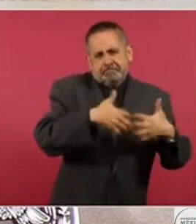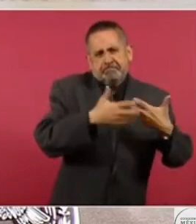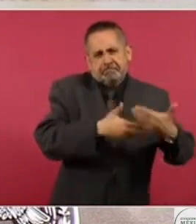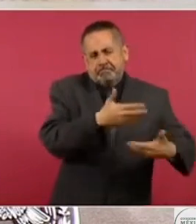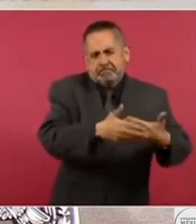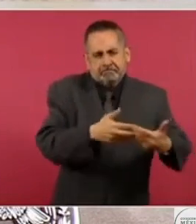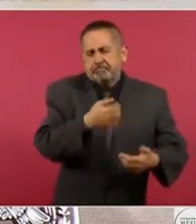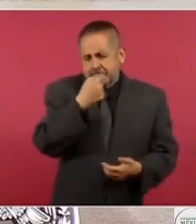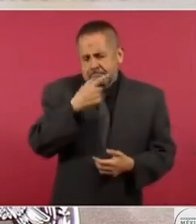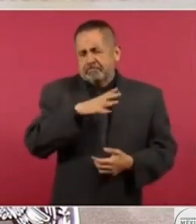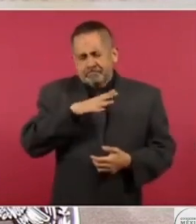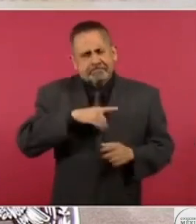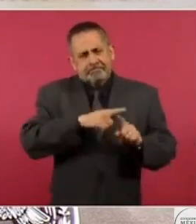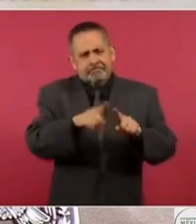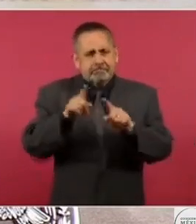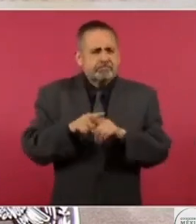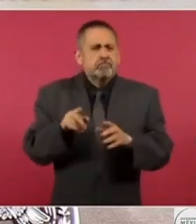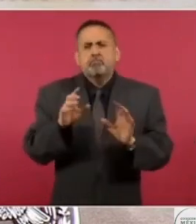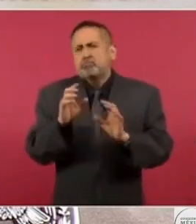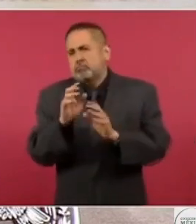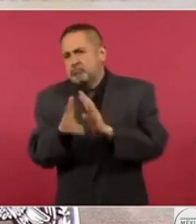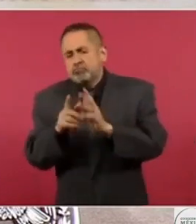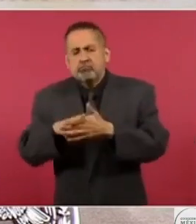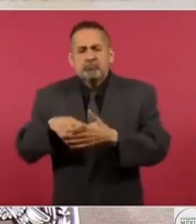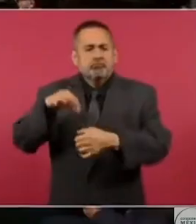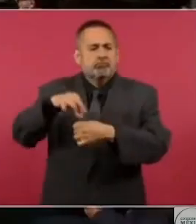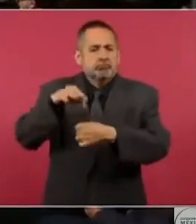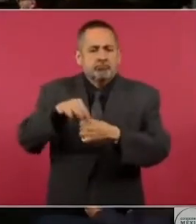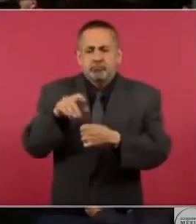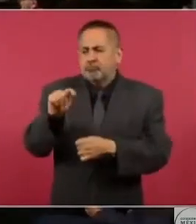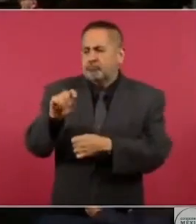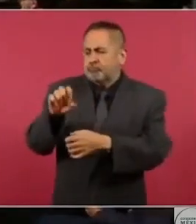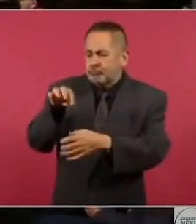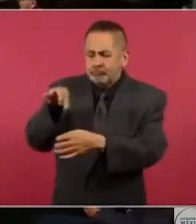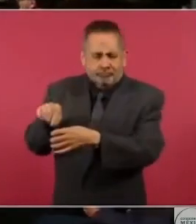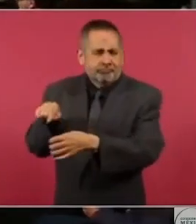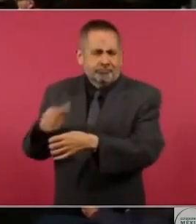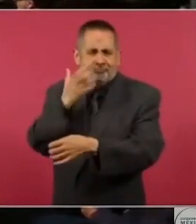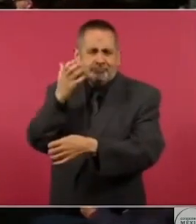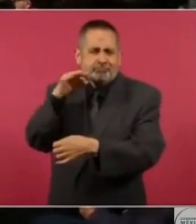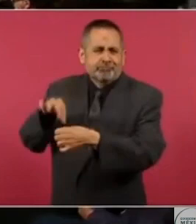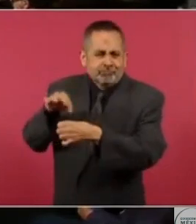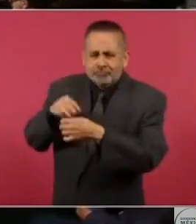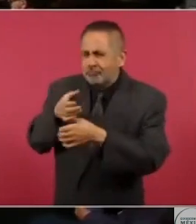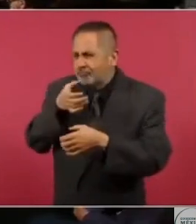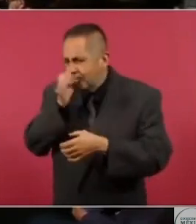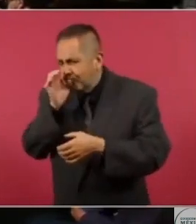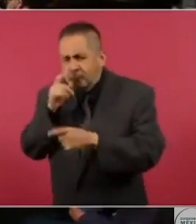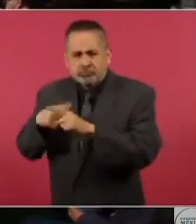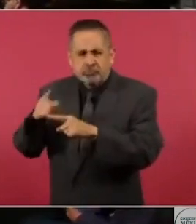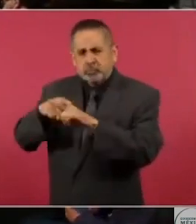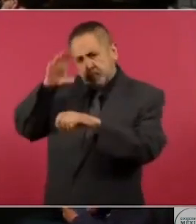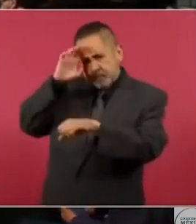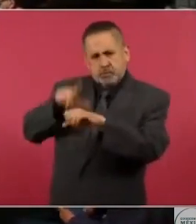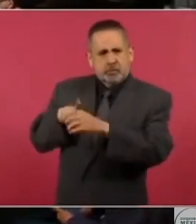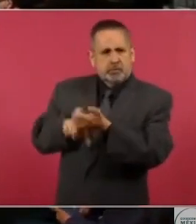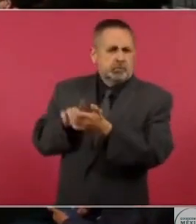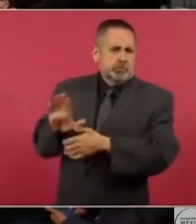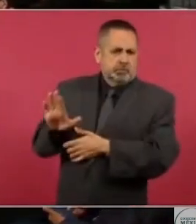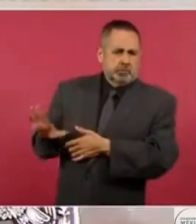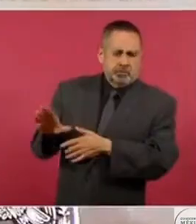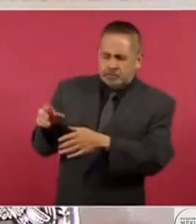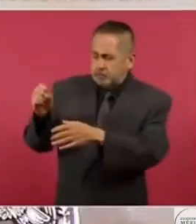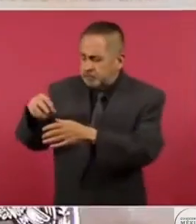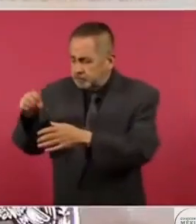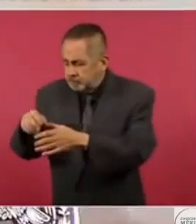habitual, con los tés, con las pócimas, con una serie de acciones de valor cultural, desde el repito,